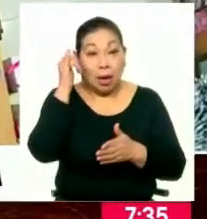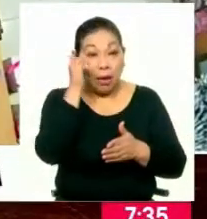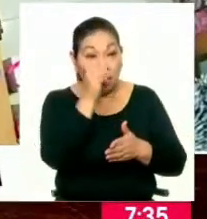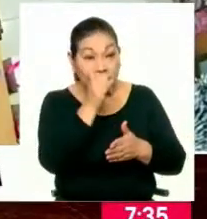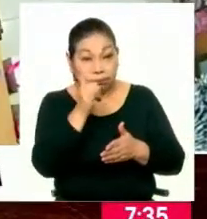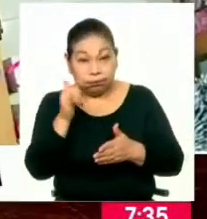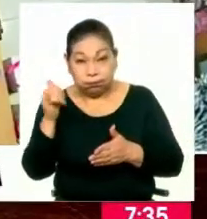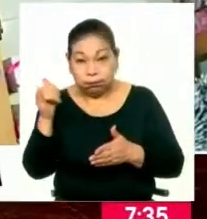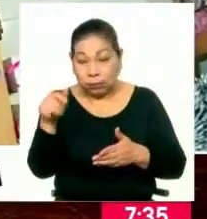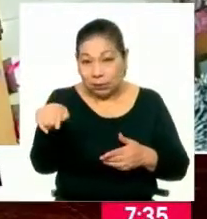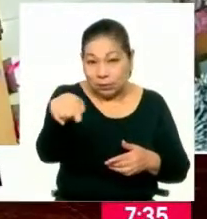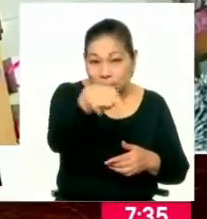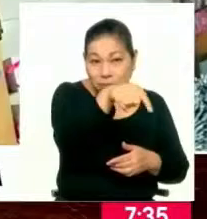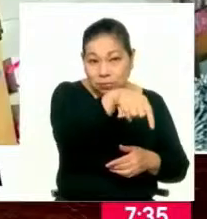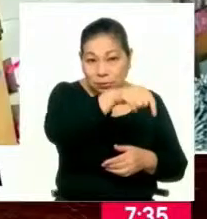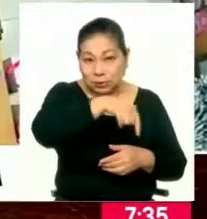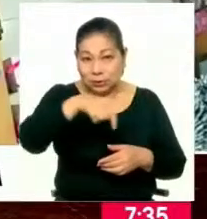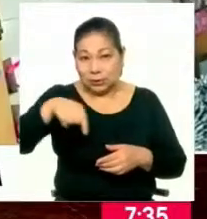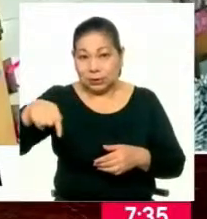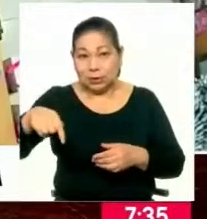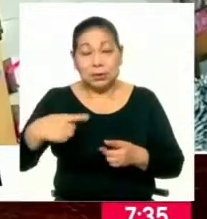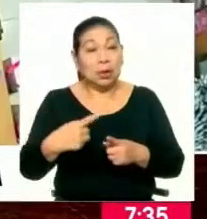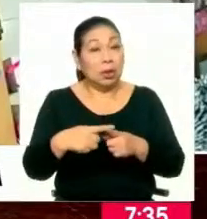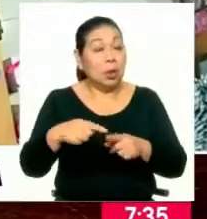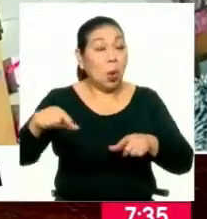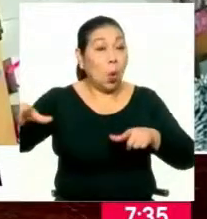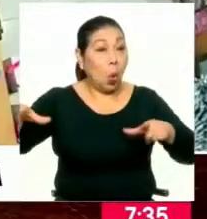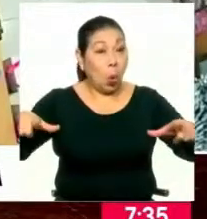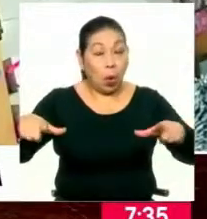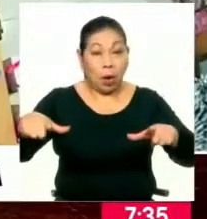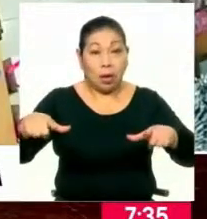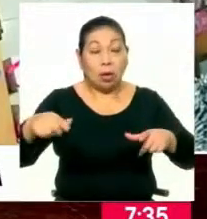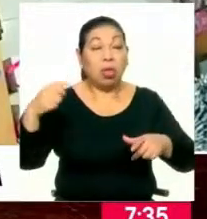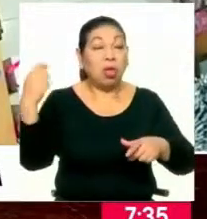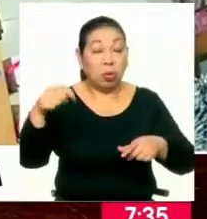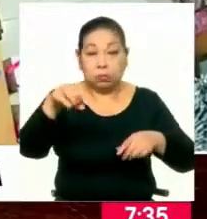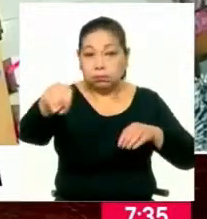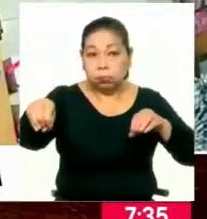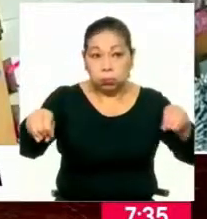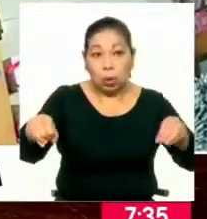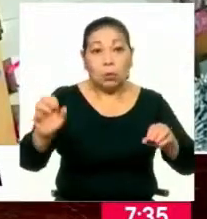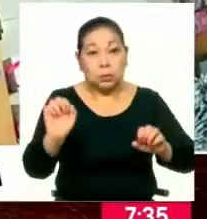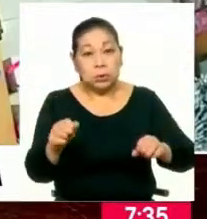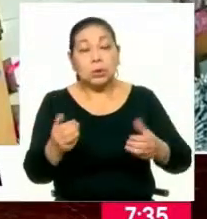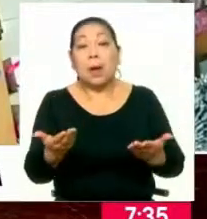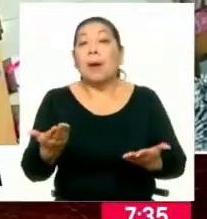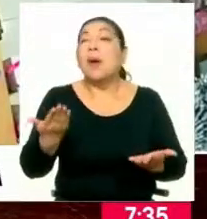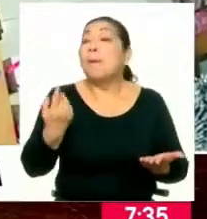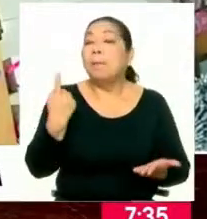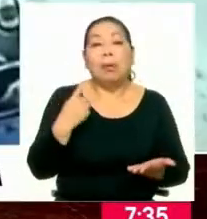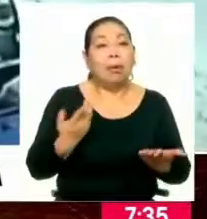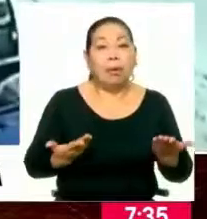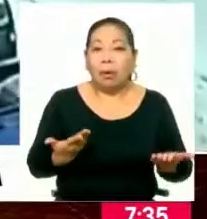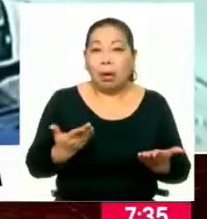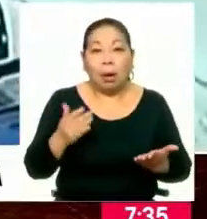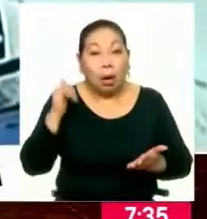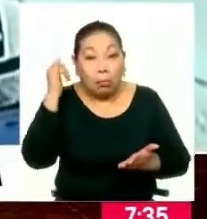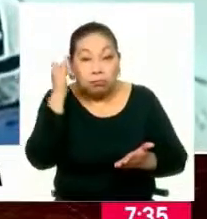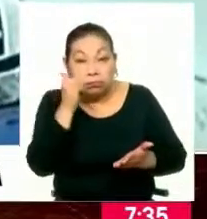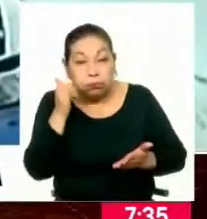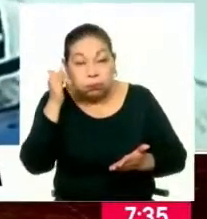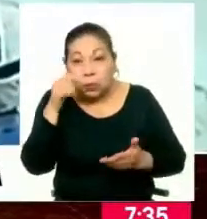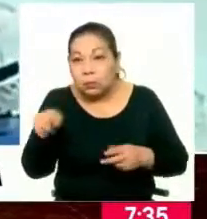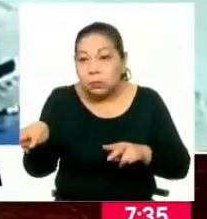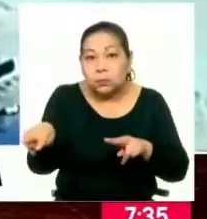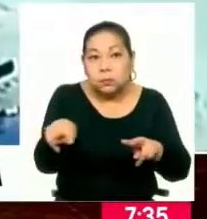videovigilancia que están ubicadas en las distintas zonas de la ciudad de Trujillo puedan servir las grabaciones